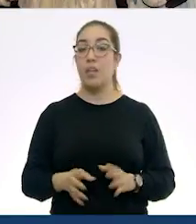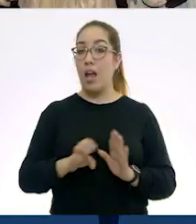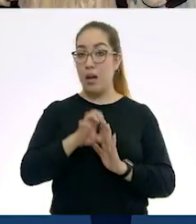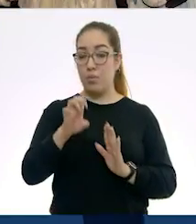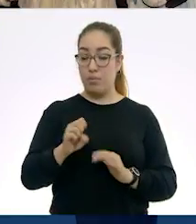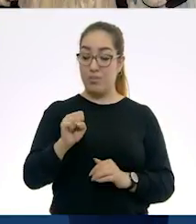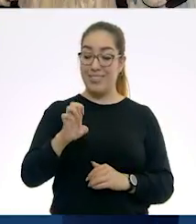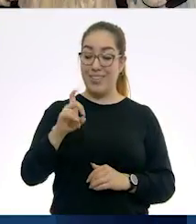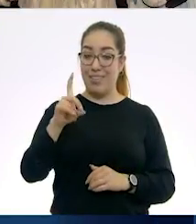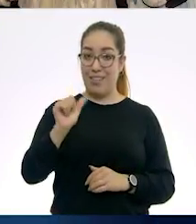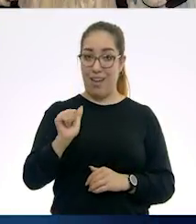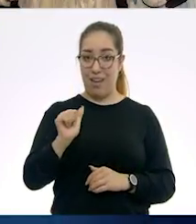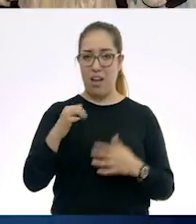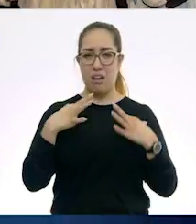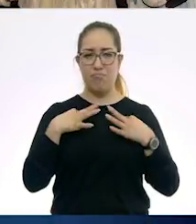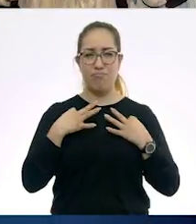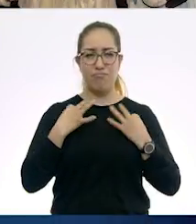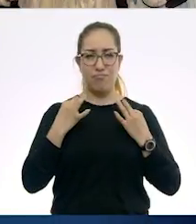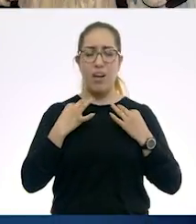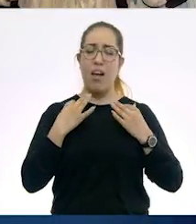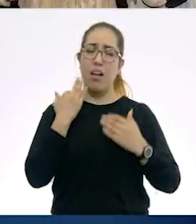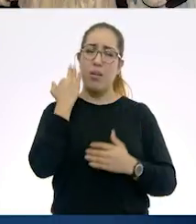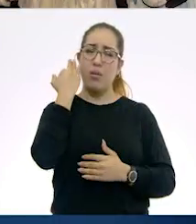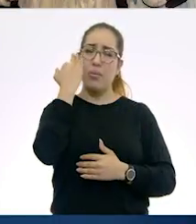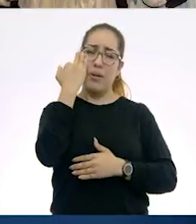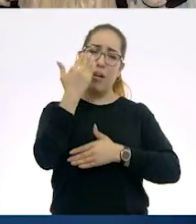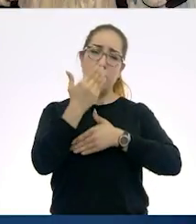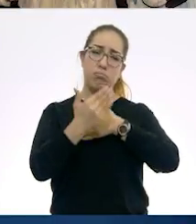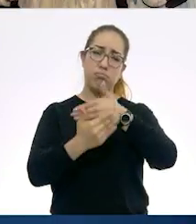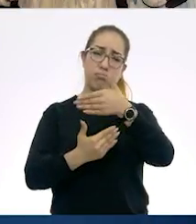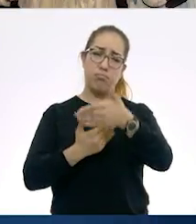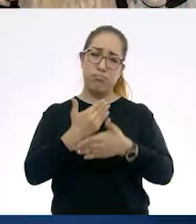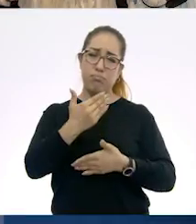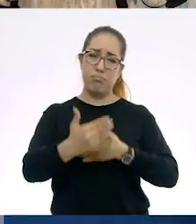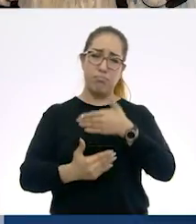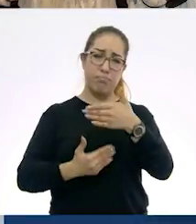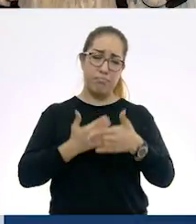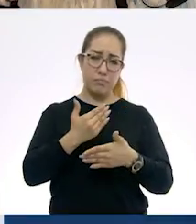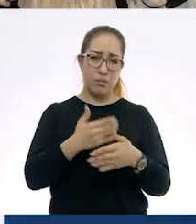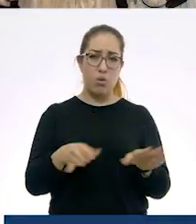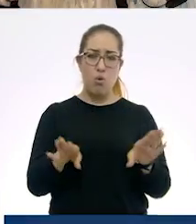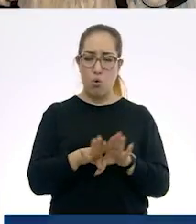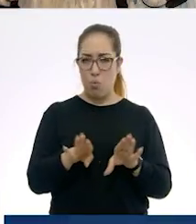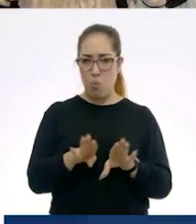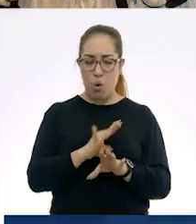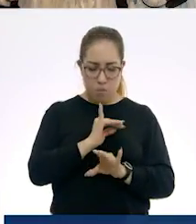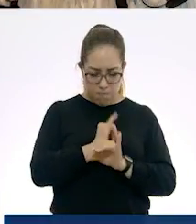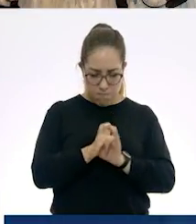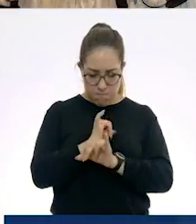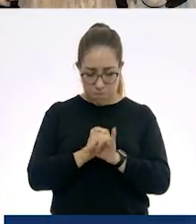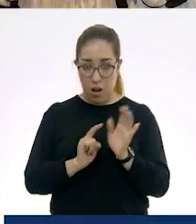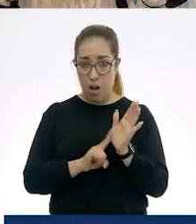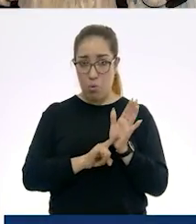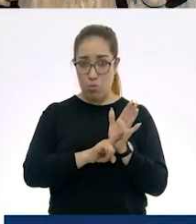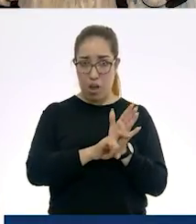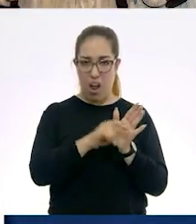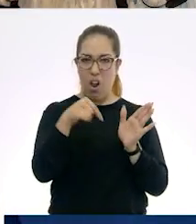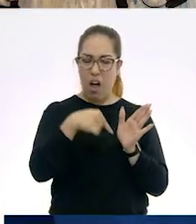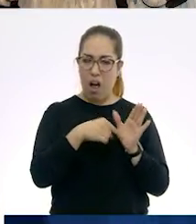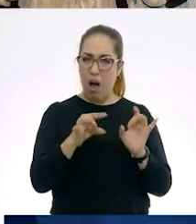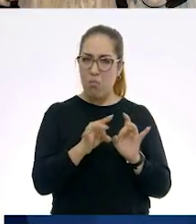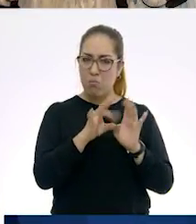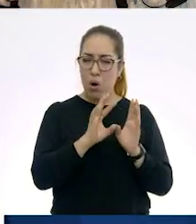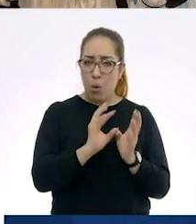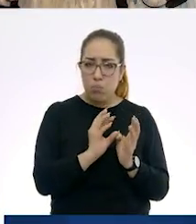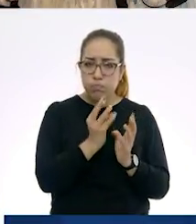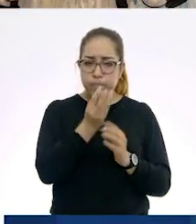seda, que fue un proceso muy complicado para detectar que existía un gusano que producía un capullo y del